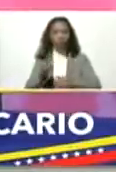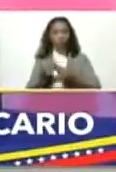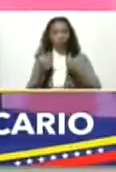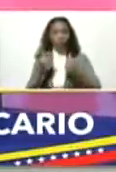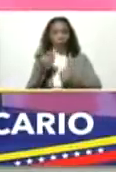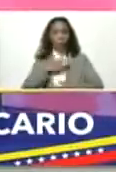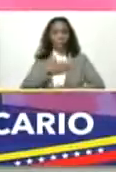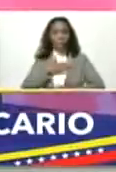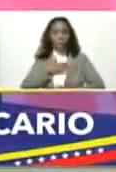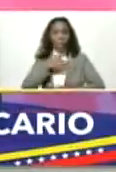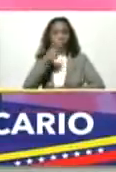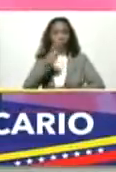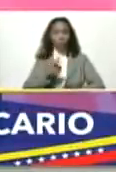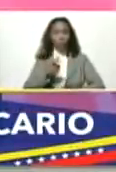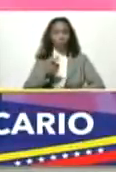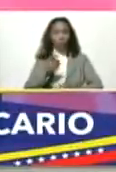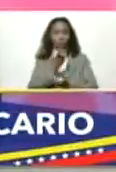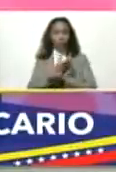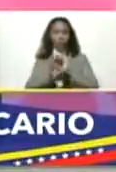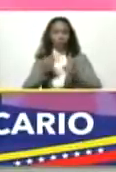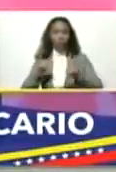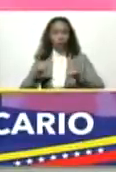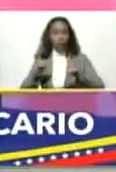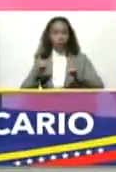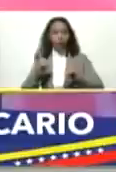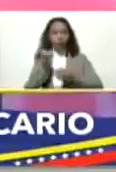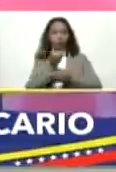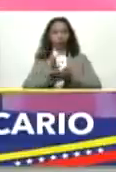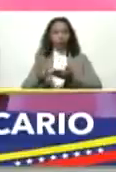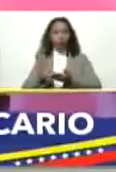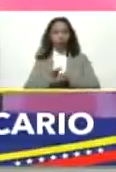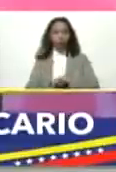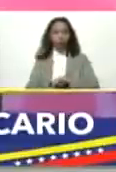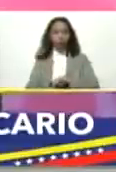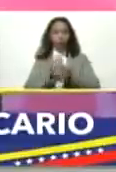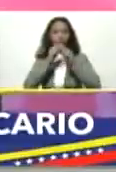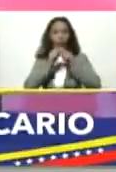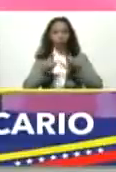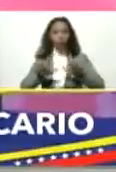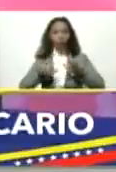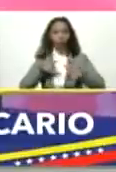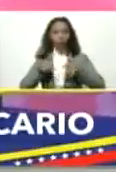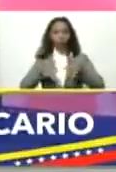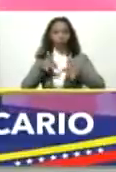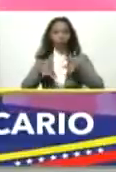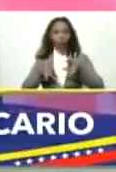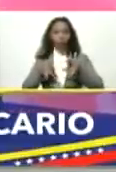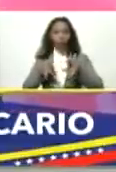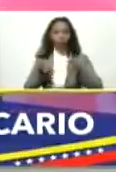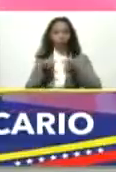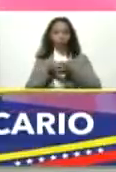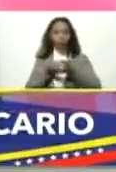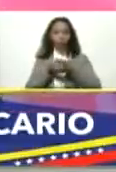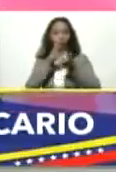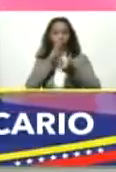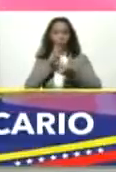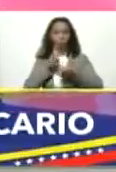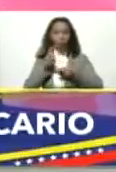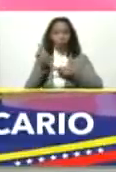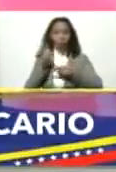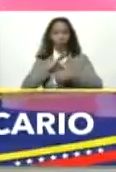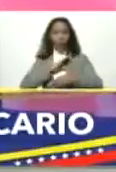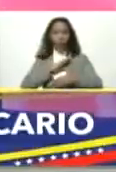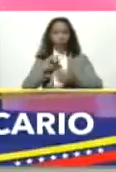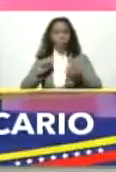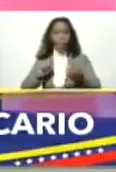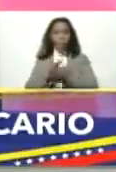mi persona que es democratizar el crédito expandir la actividad crediticia y al sector de la banca que esto va a tener un